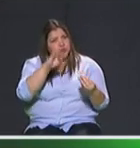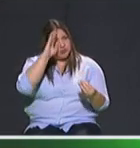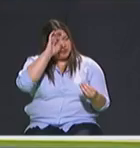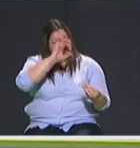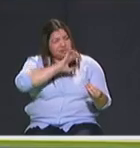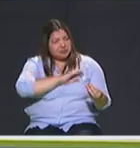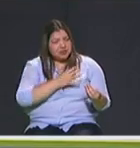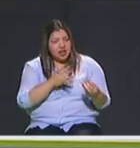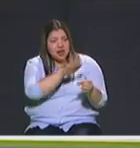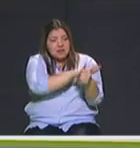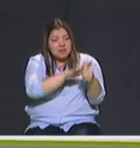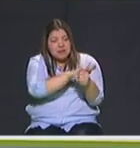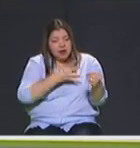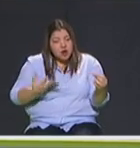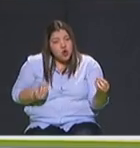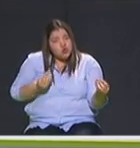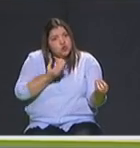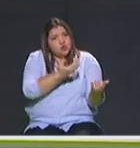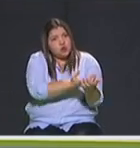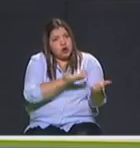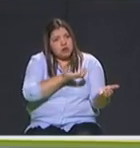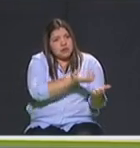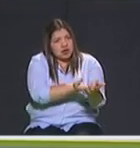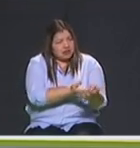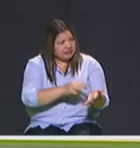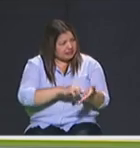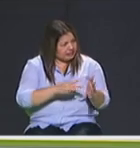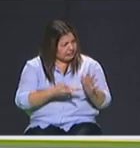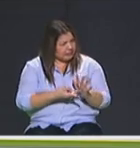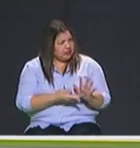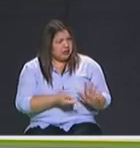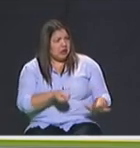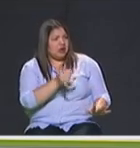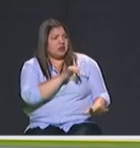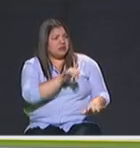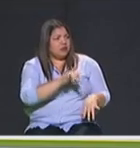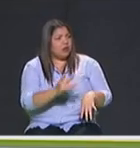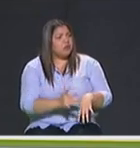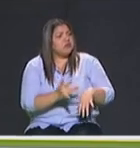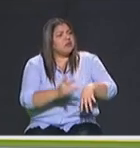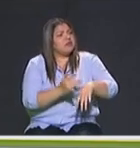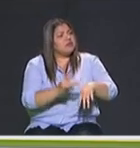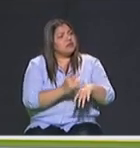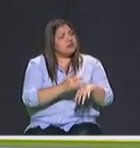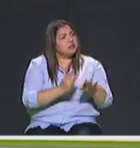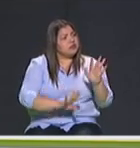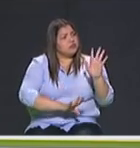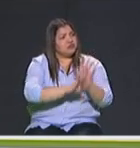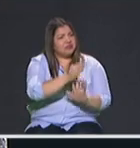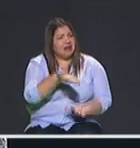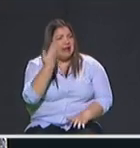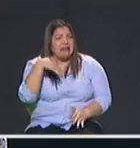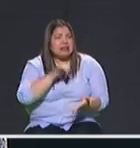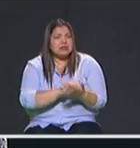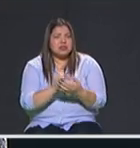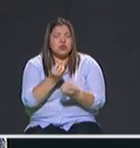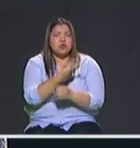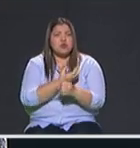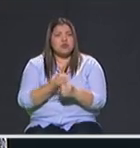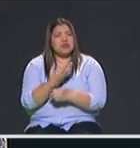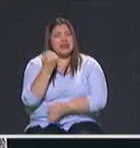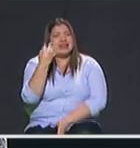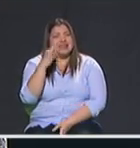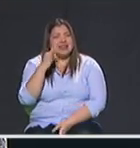inteligencia, ¿de cierta manera eso no es incentivar o promover algo similar a lo que ocurrió con la operación Orión en Medellín? O jamás.